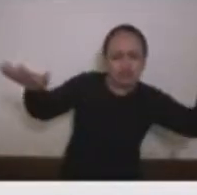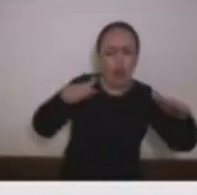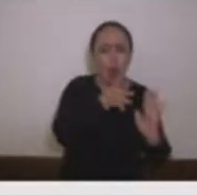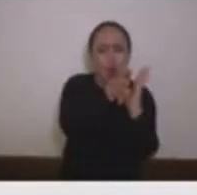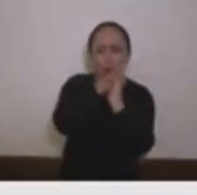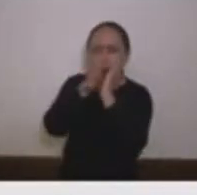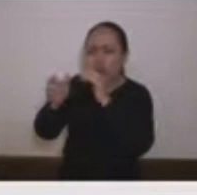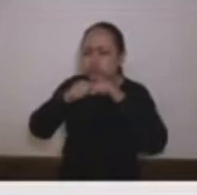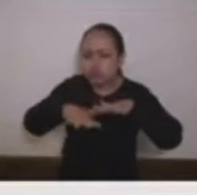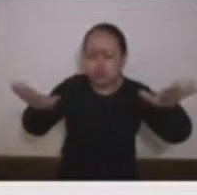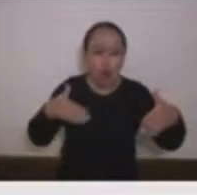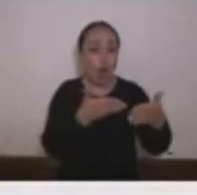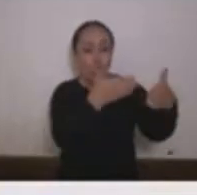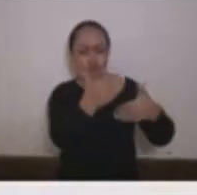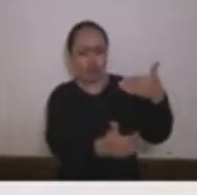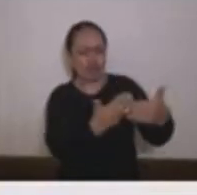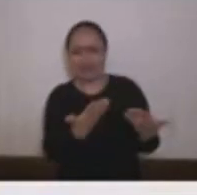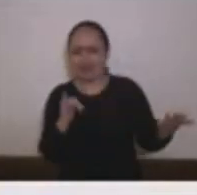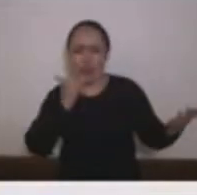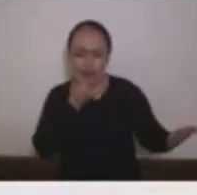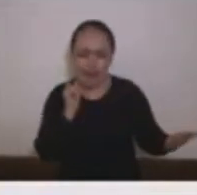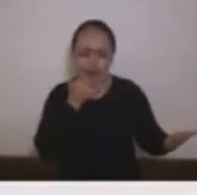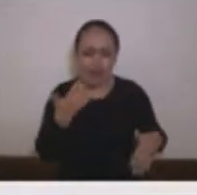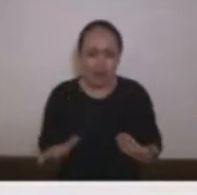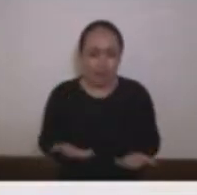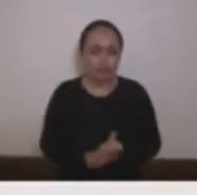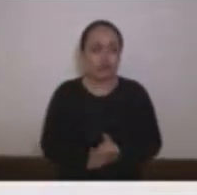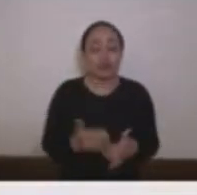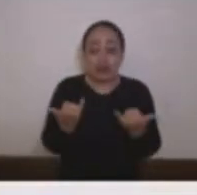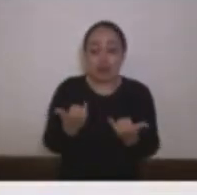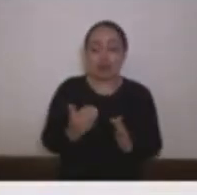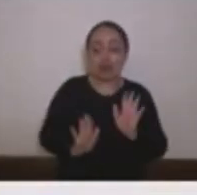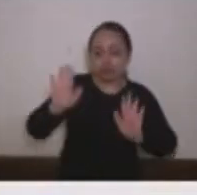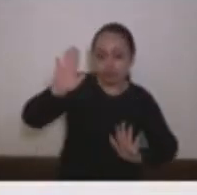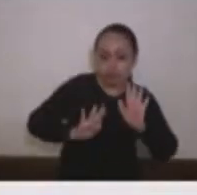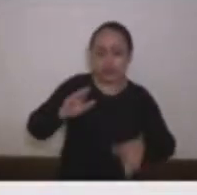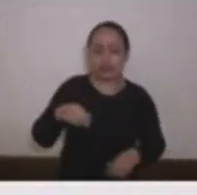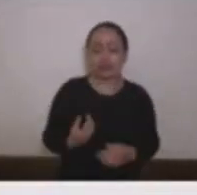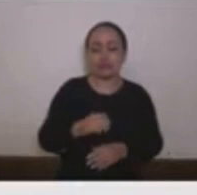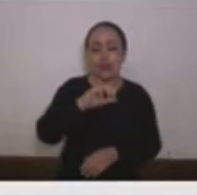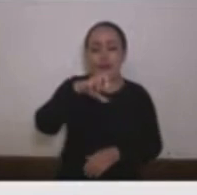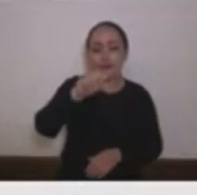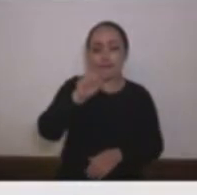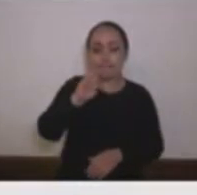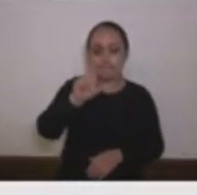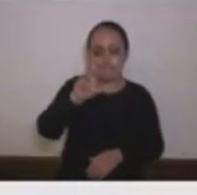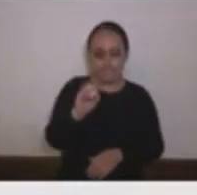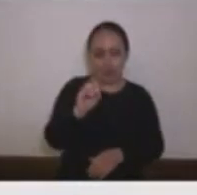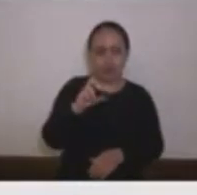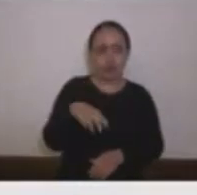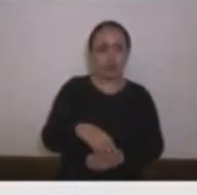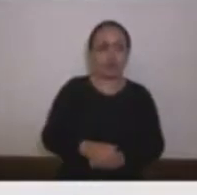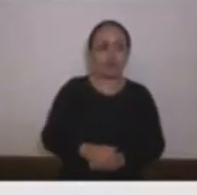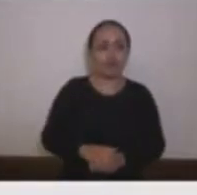jurídicas en contra de este proceso tenemos los siguientes candidatos Pablo Andrés Garcés Vázquez abogado de la Universidad